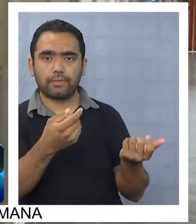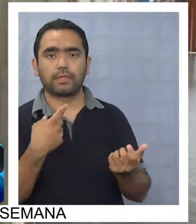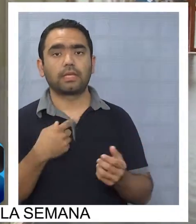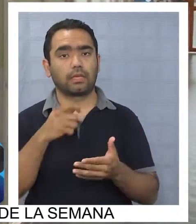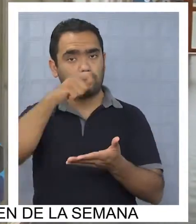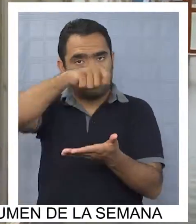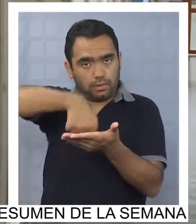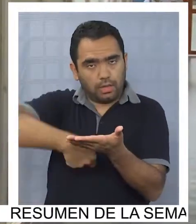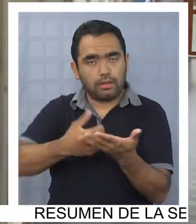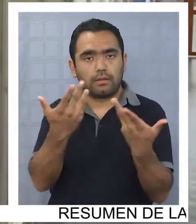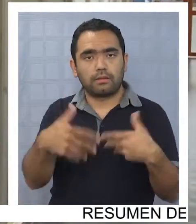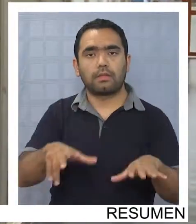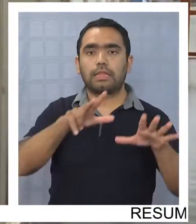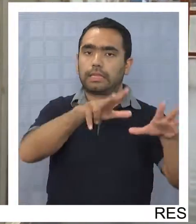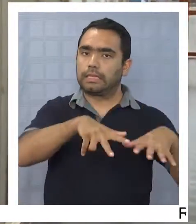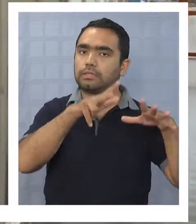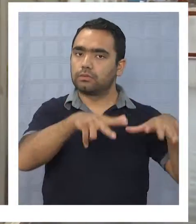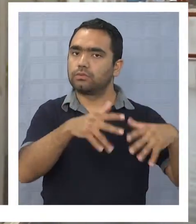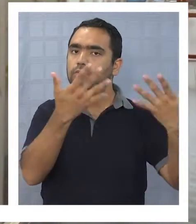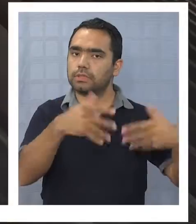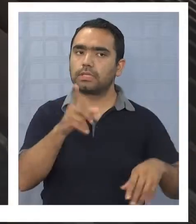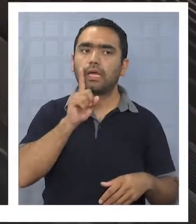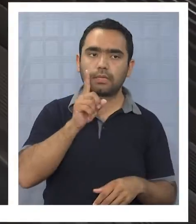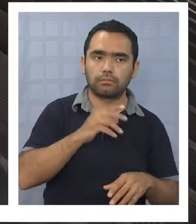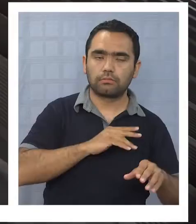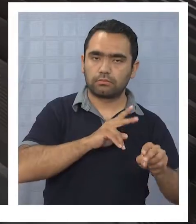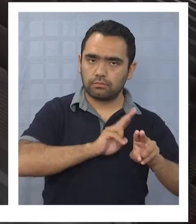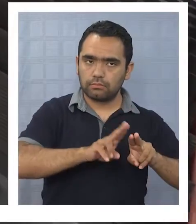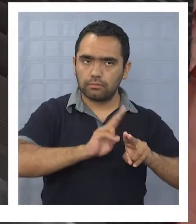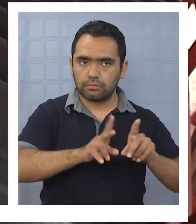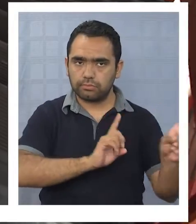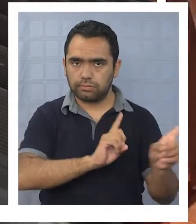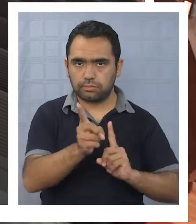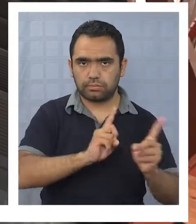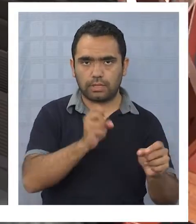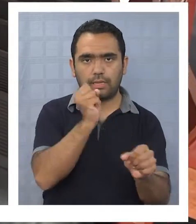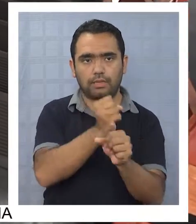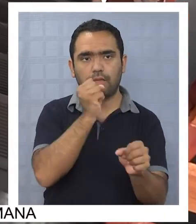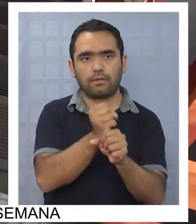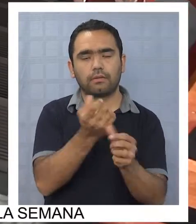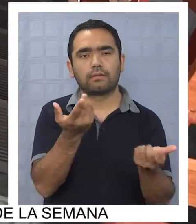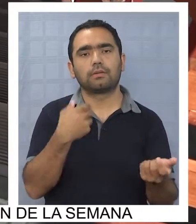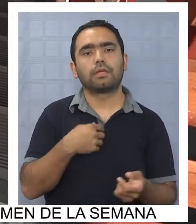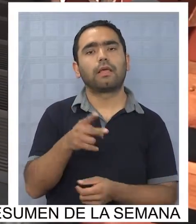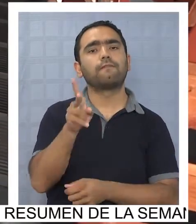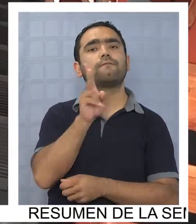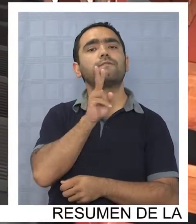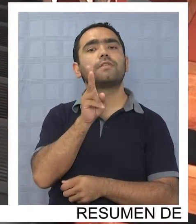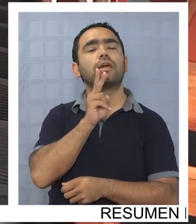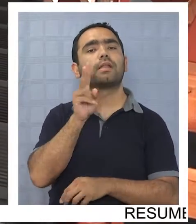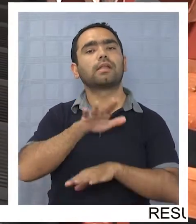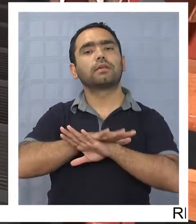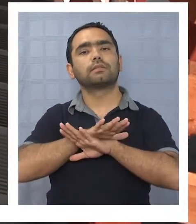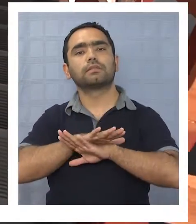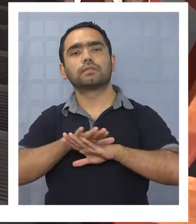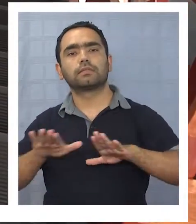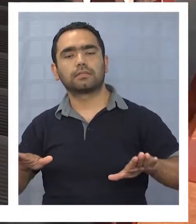contratados, 18 de ellos ya están con ejecución de obras. Y este viernes cerramos